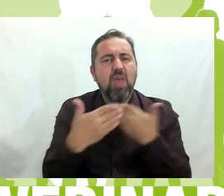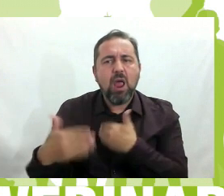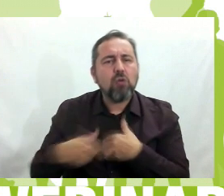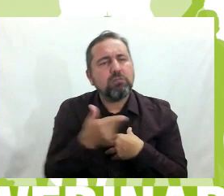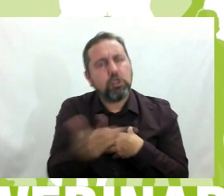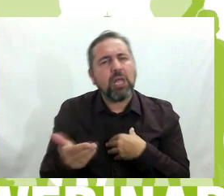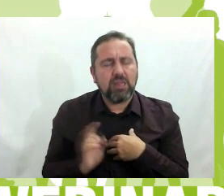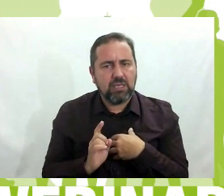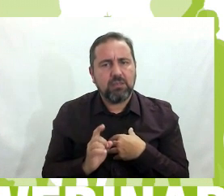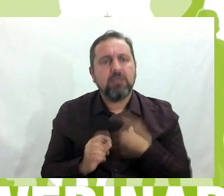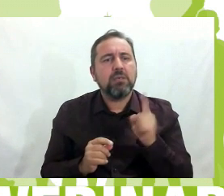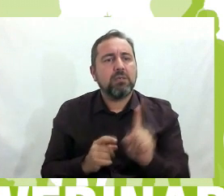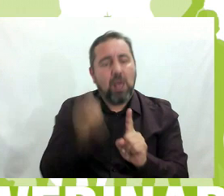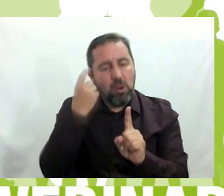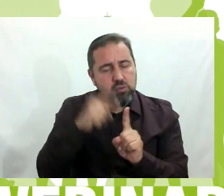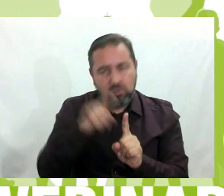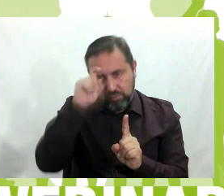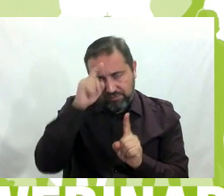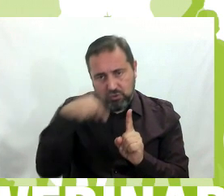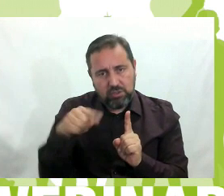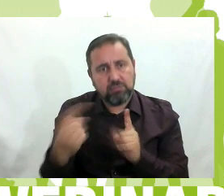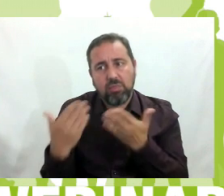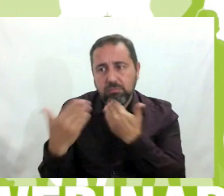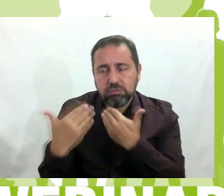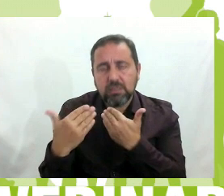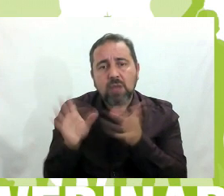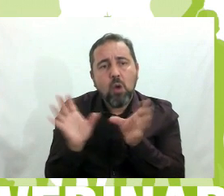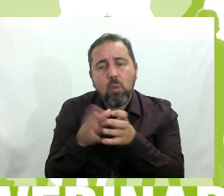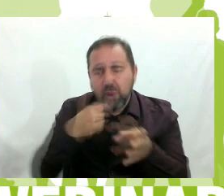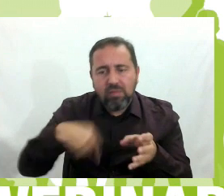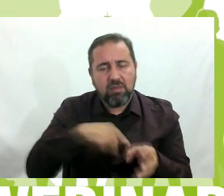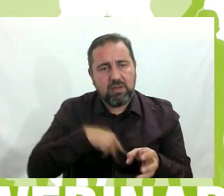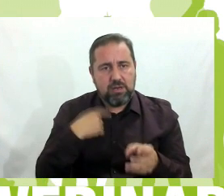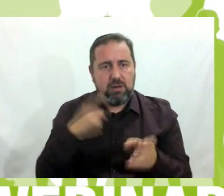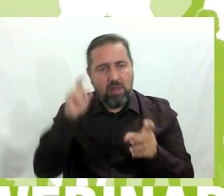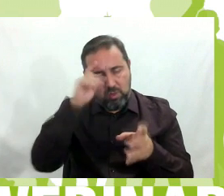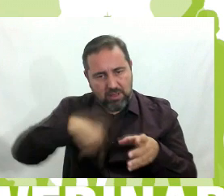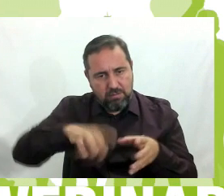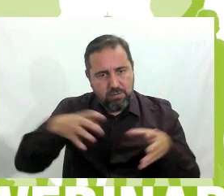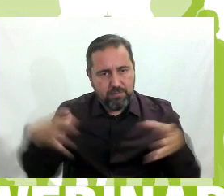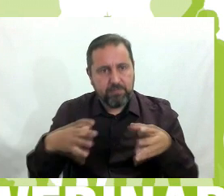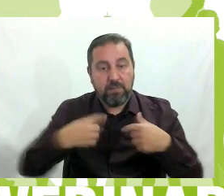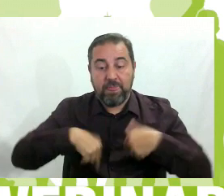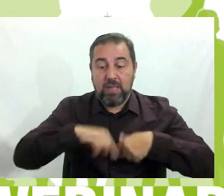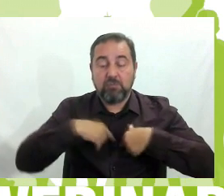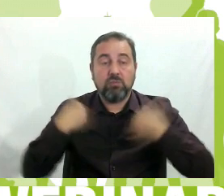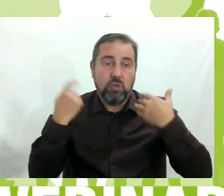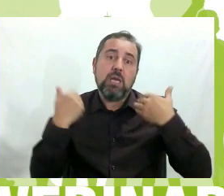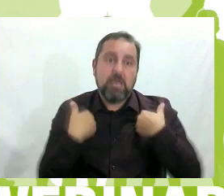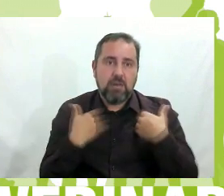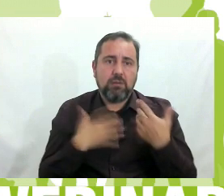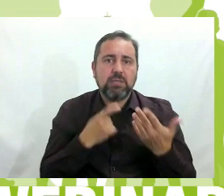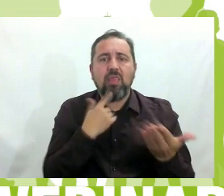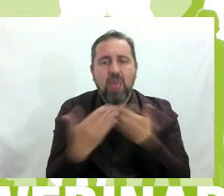alumnado, el profesorado y la comunidad educativa. Entonces nosotros somos los encargados de generar que haya ese